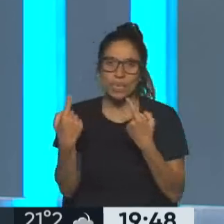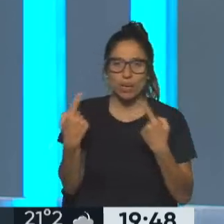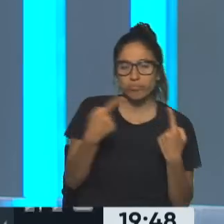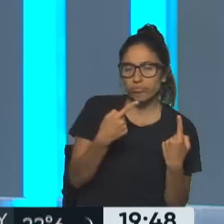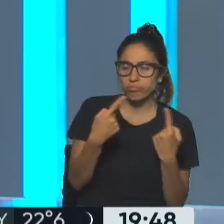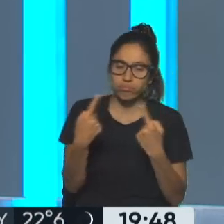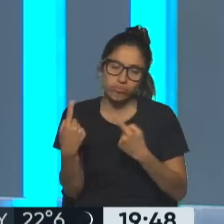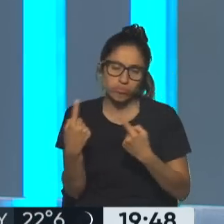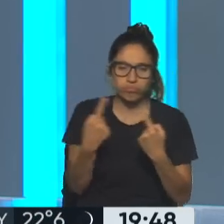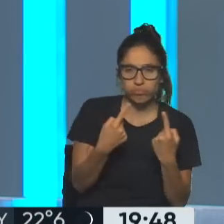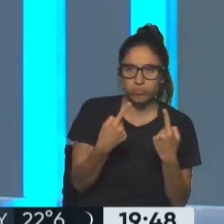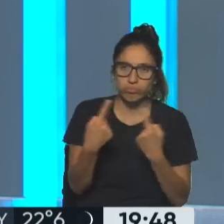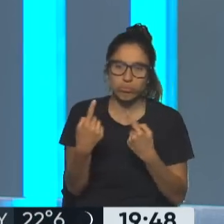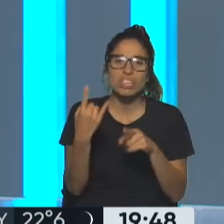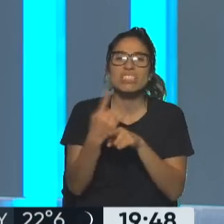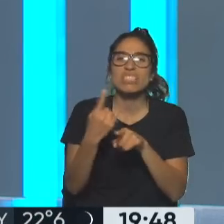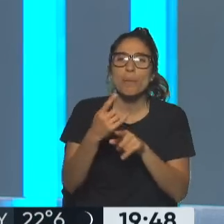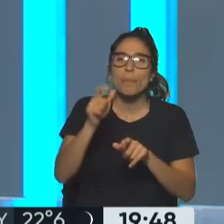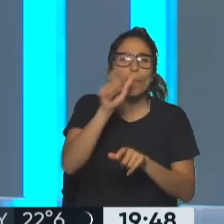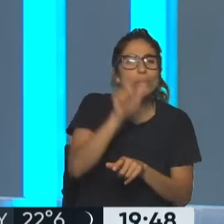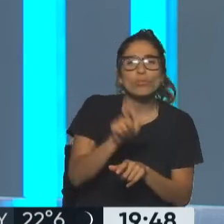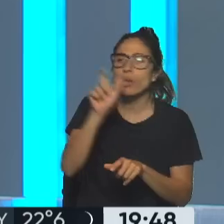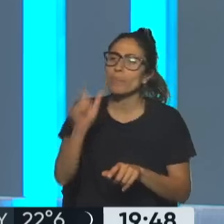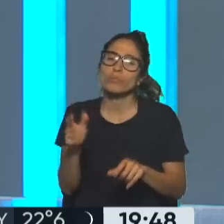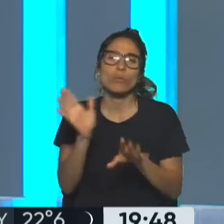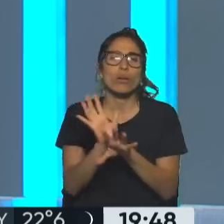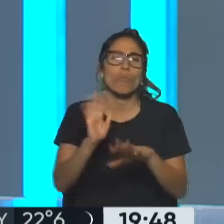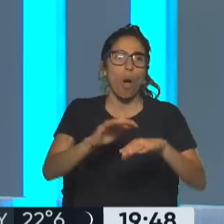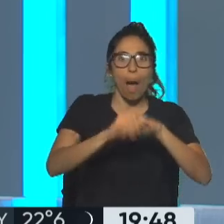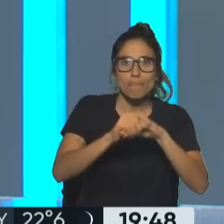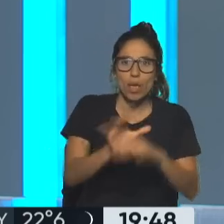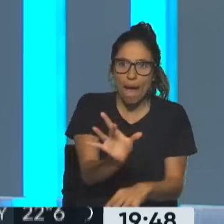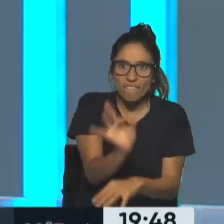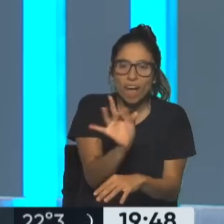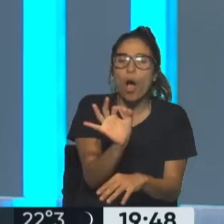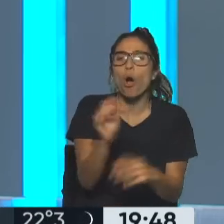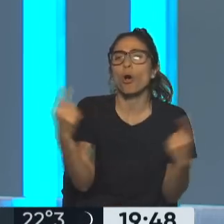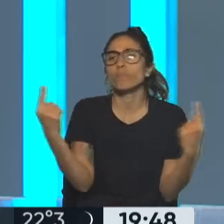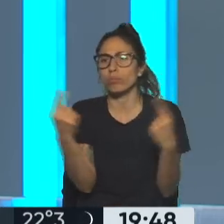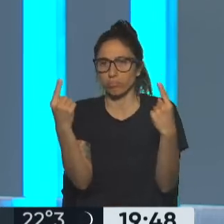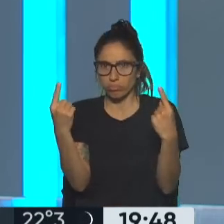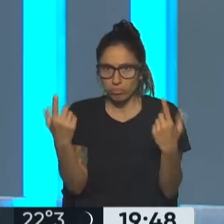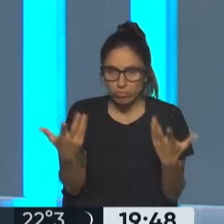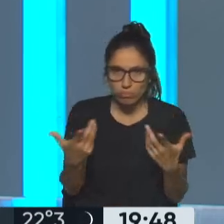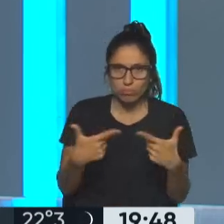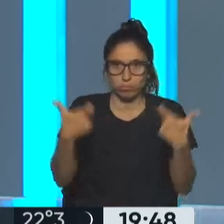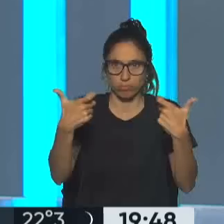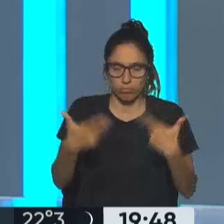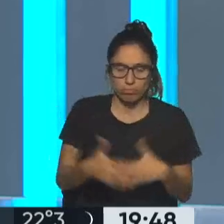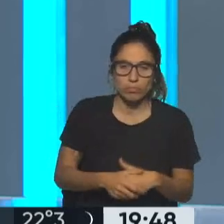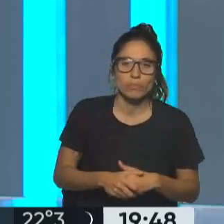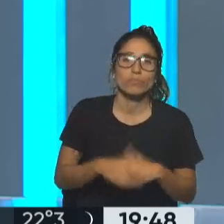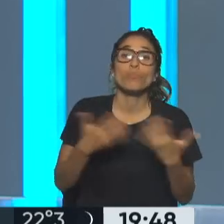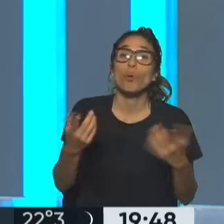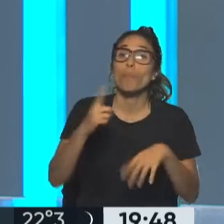o el amigo o el enemigo. Todo el tiempo, no sólo en la inflación, incontenible por la deuda y todo,